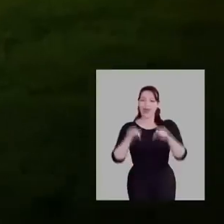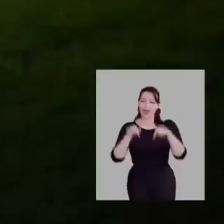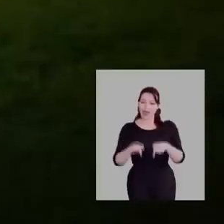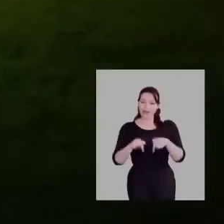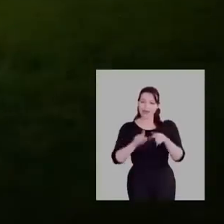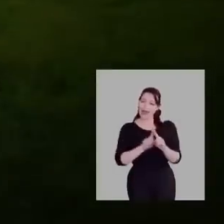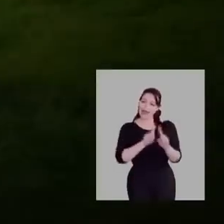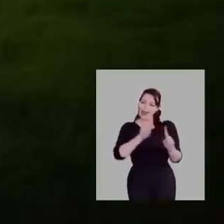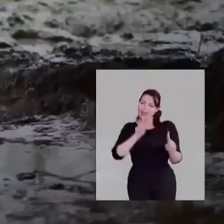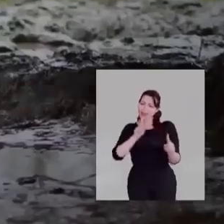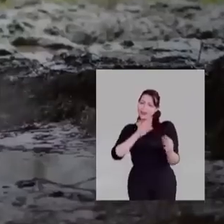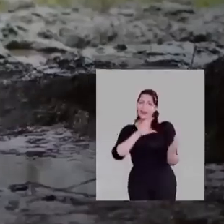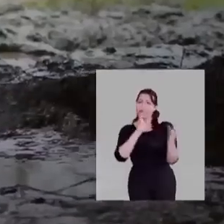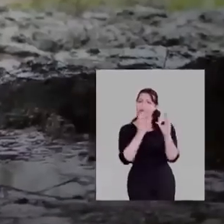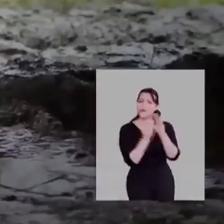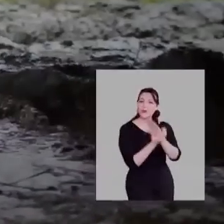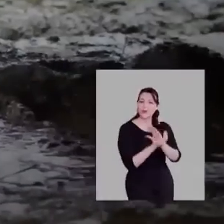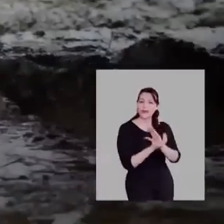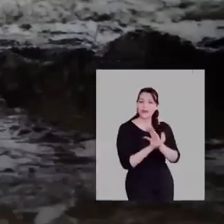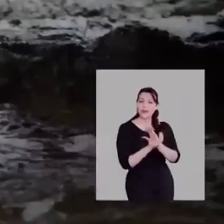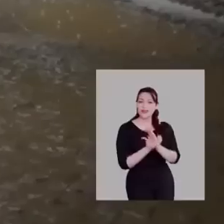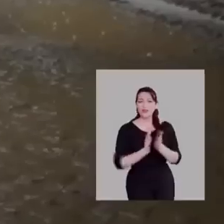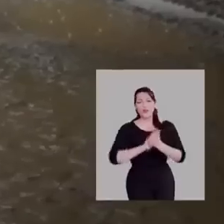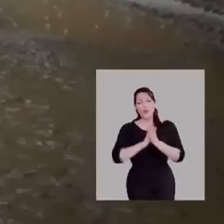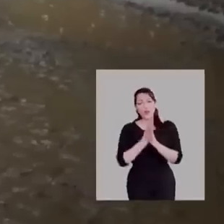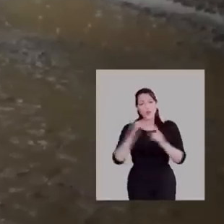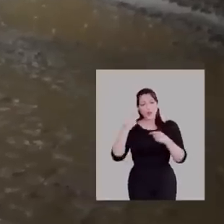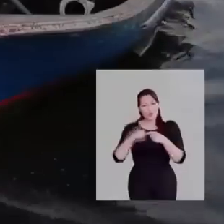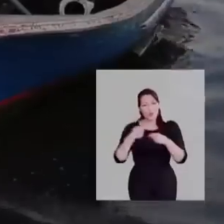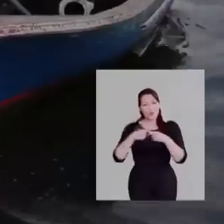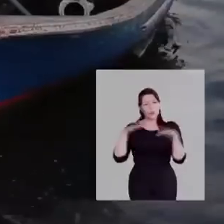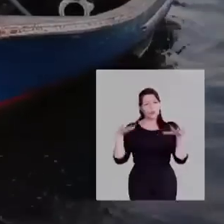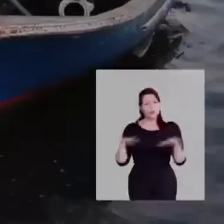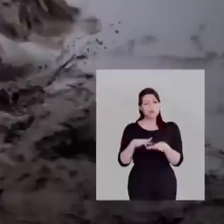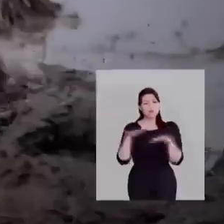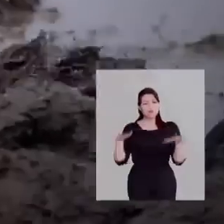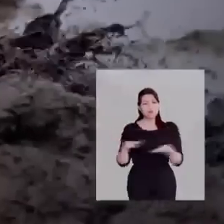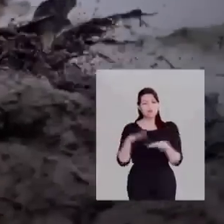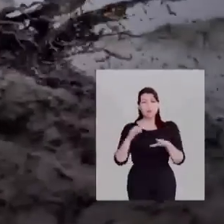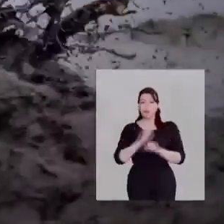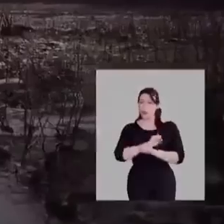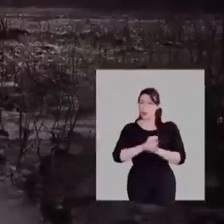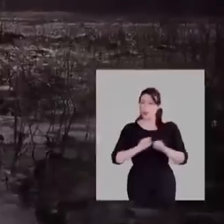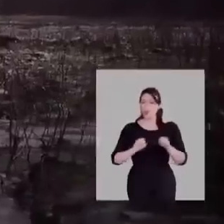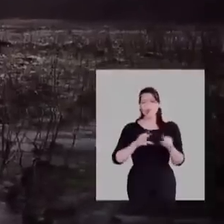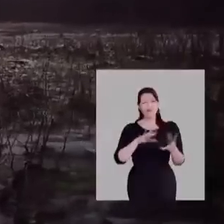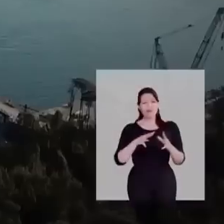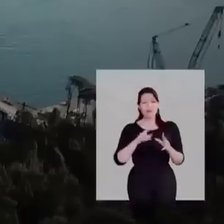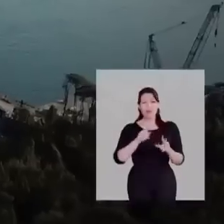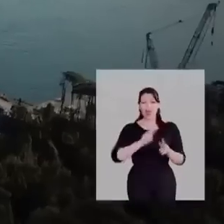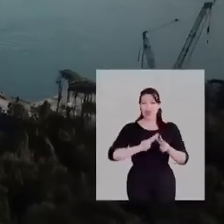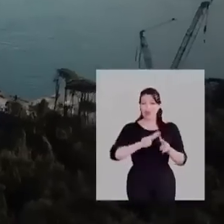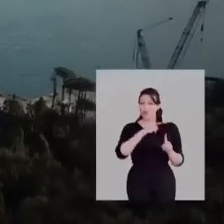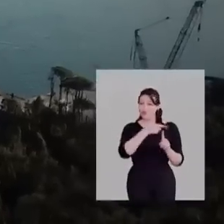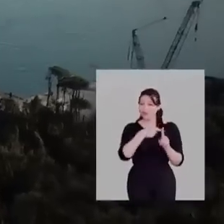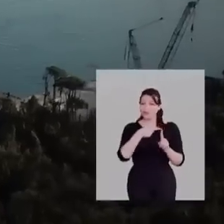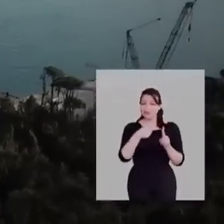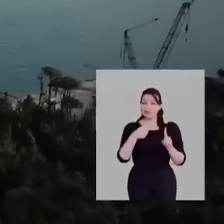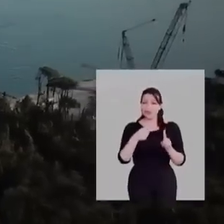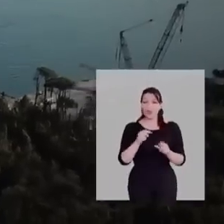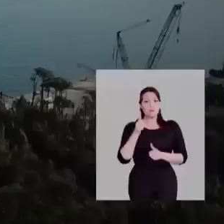Aquí tan lejos del mundo, donde todo es más duro, no se pueden hacer las cosas a medias.